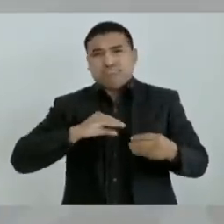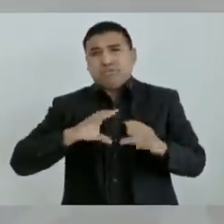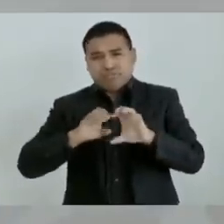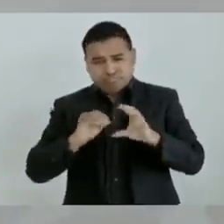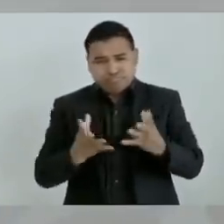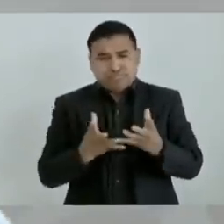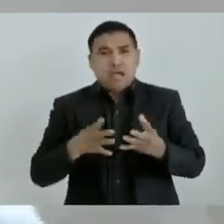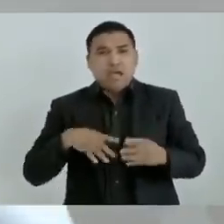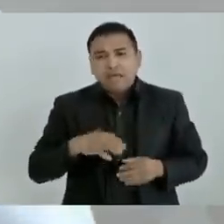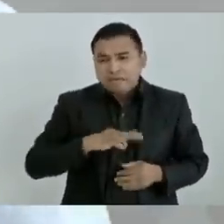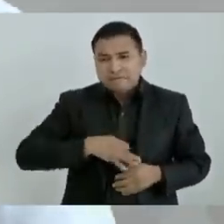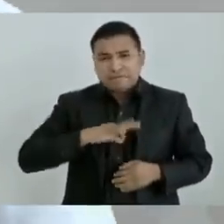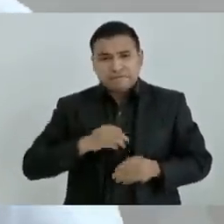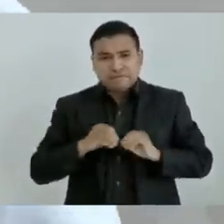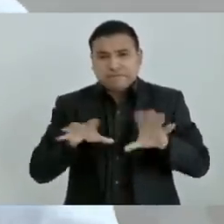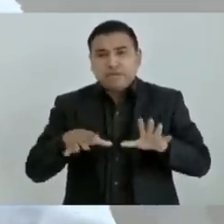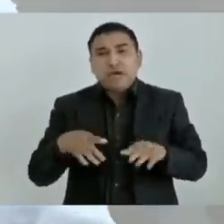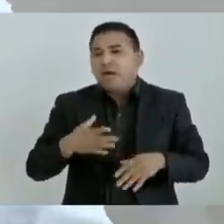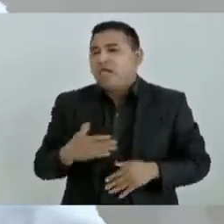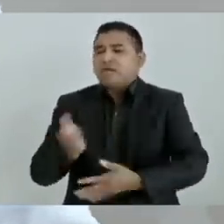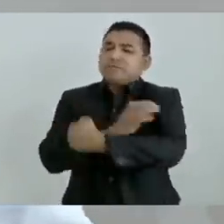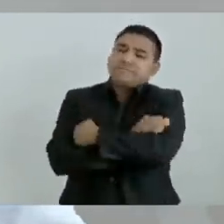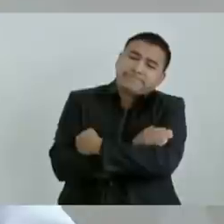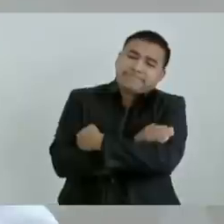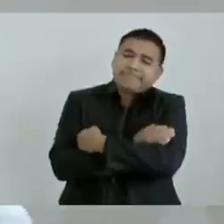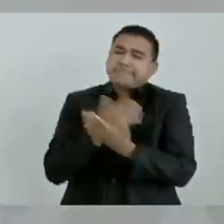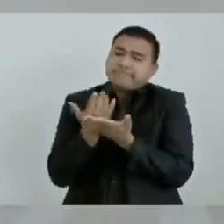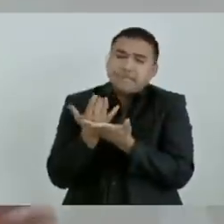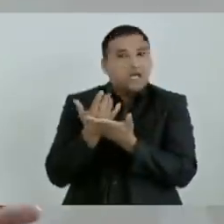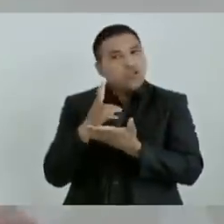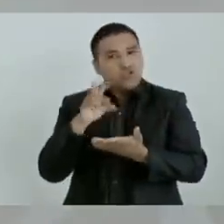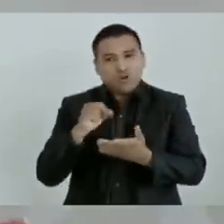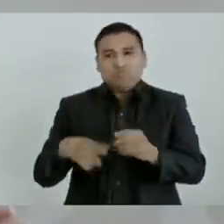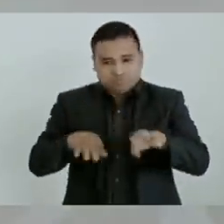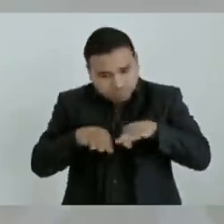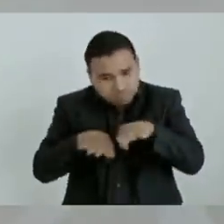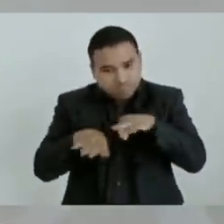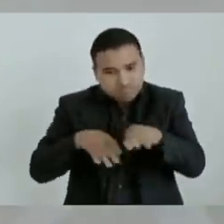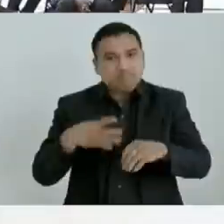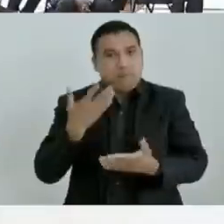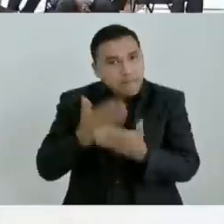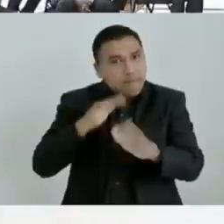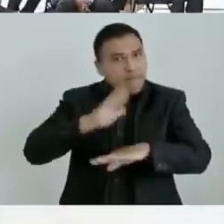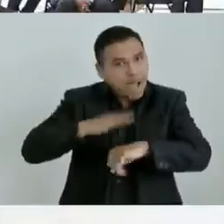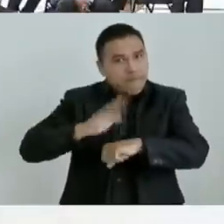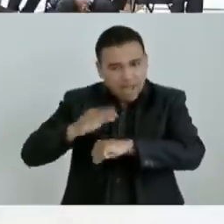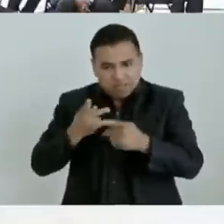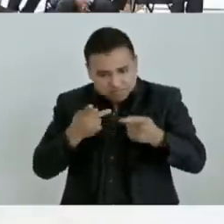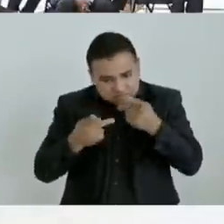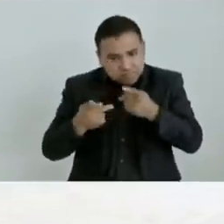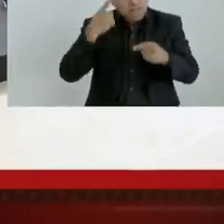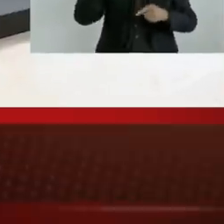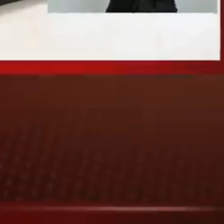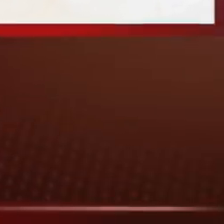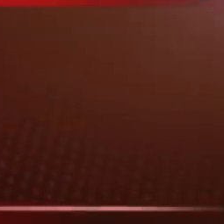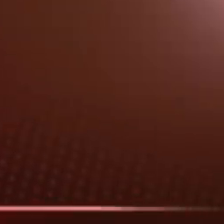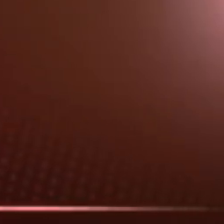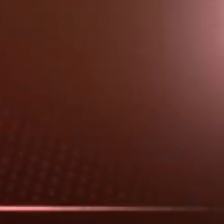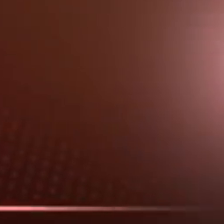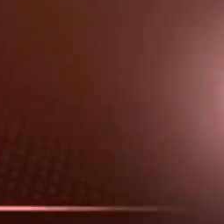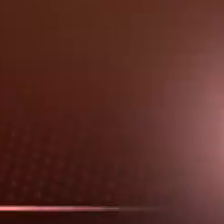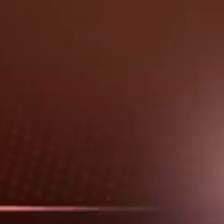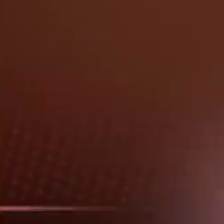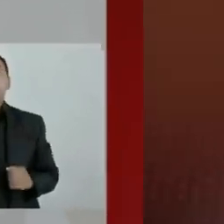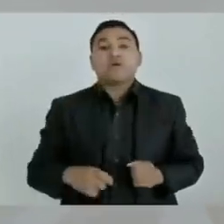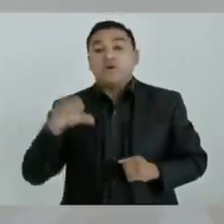cruzados. No bajamos la guardia, seguimos trabajando y nos estamos preparando para su proyecto visionario del Tren Maya.